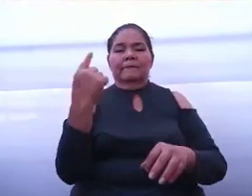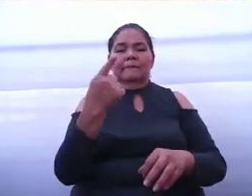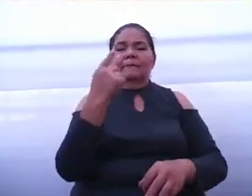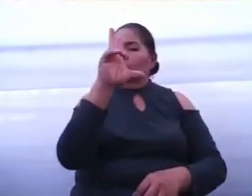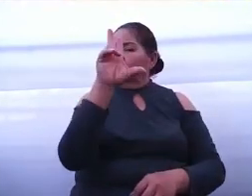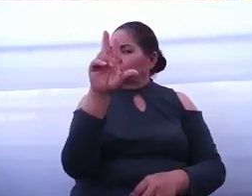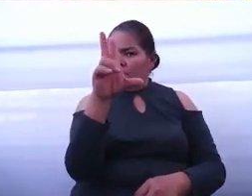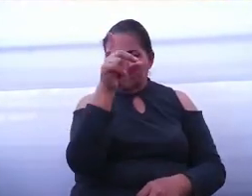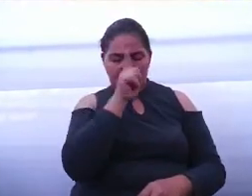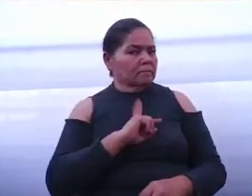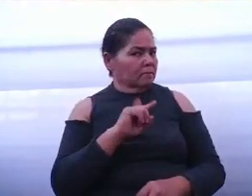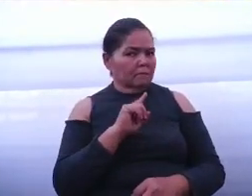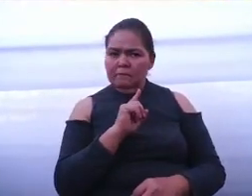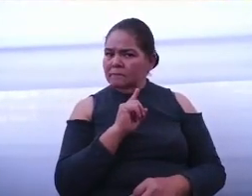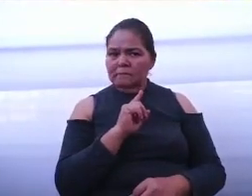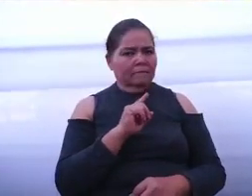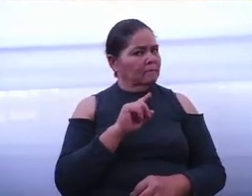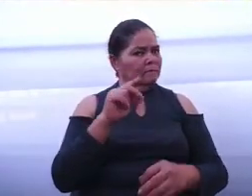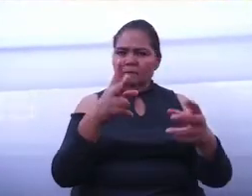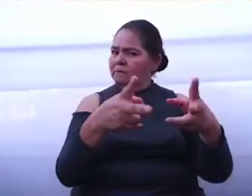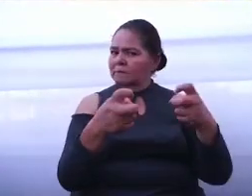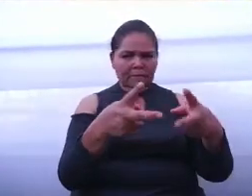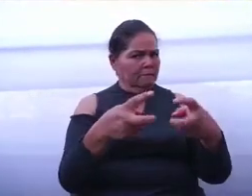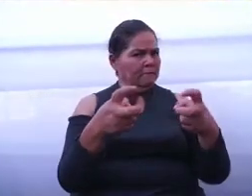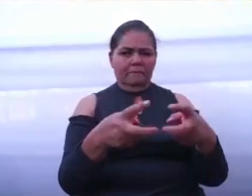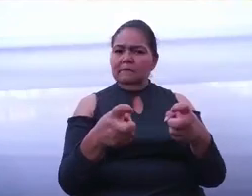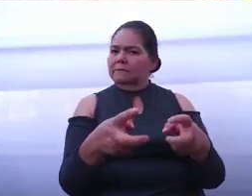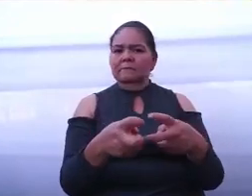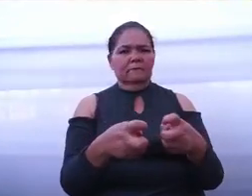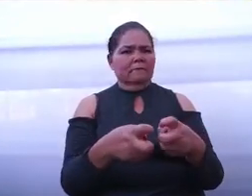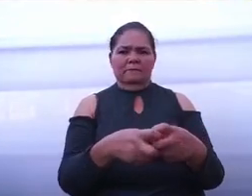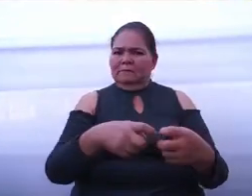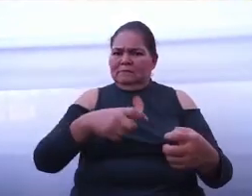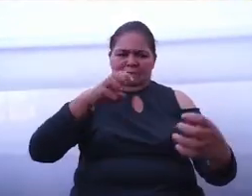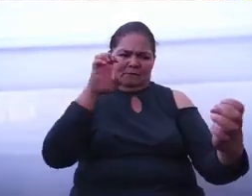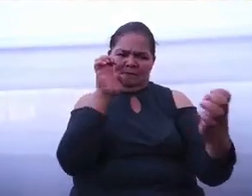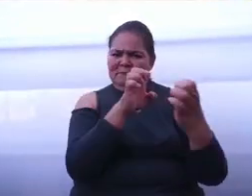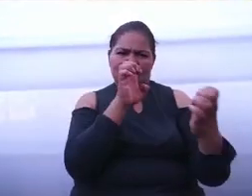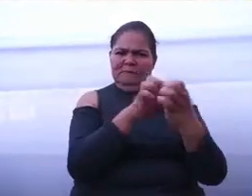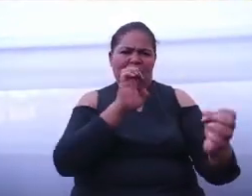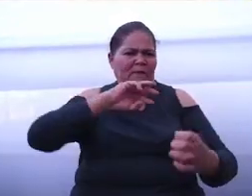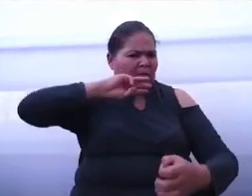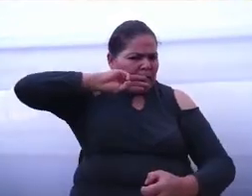mentir, no robar y no traicionar.